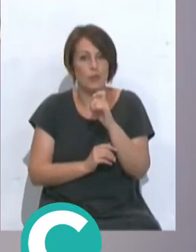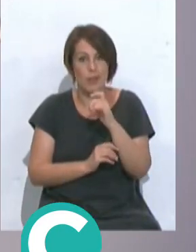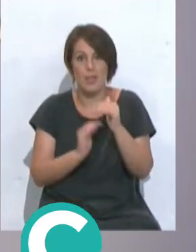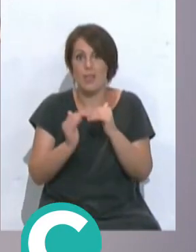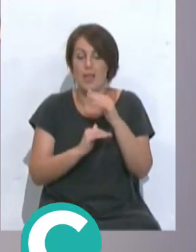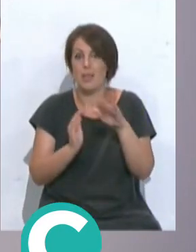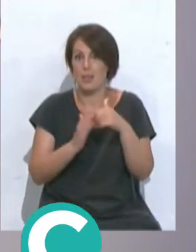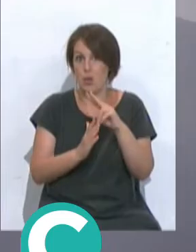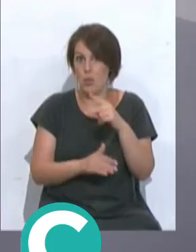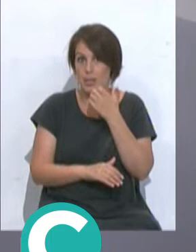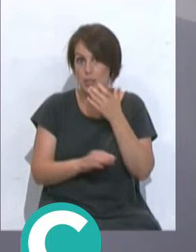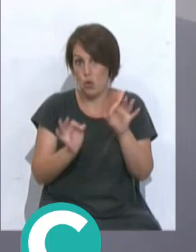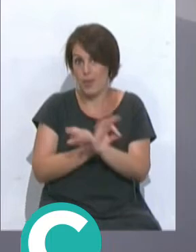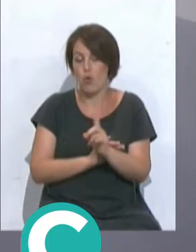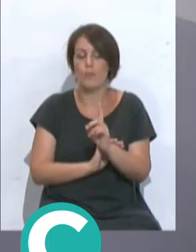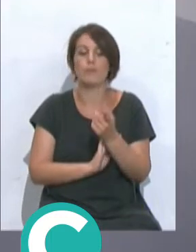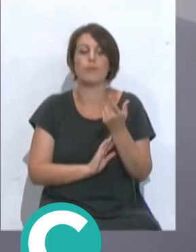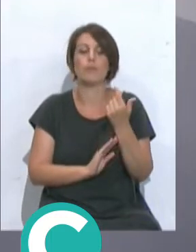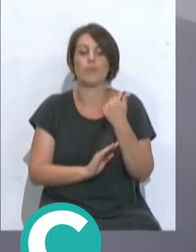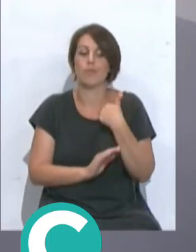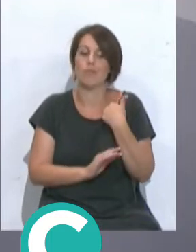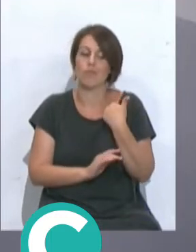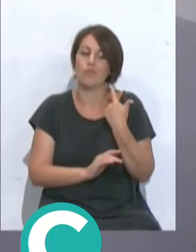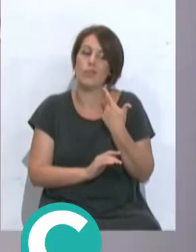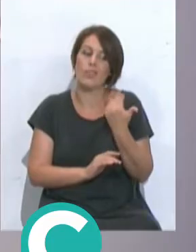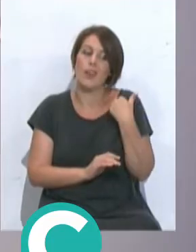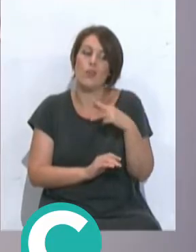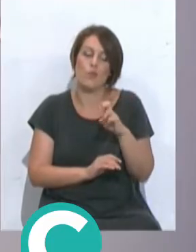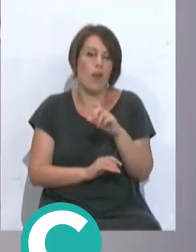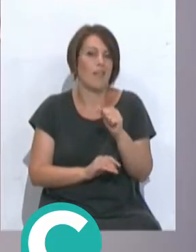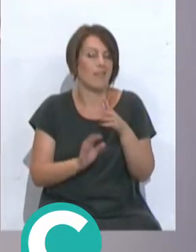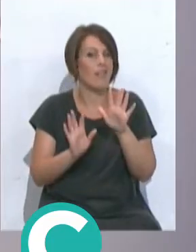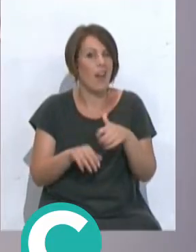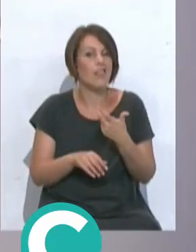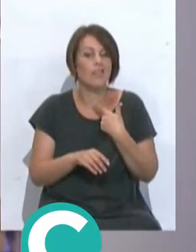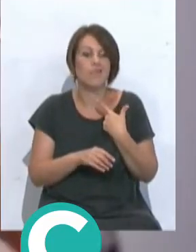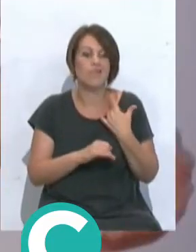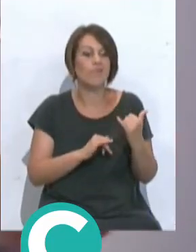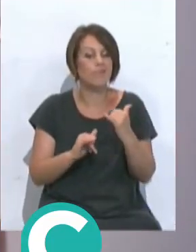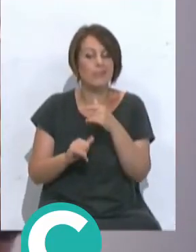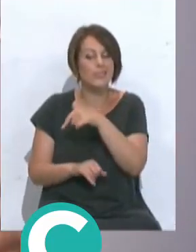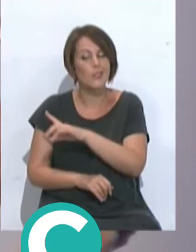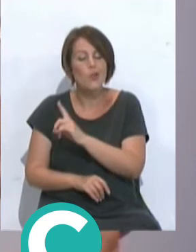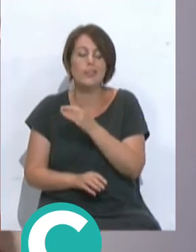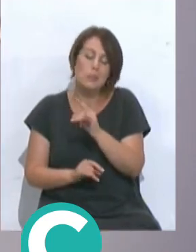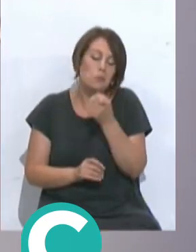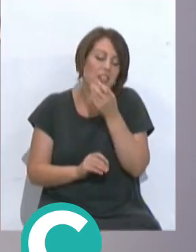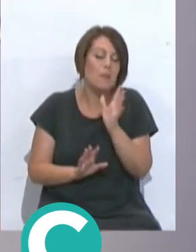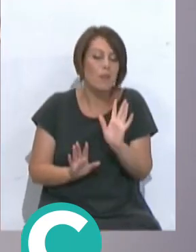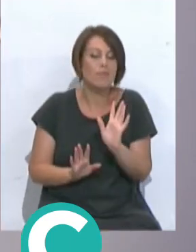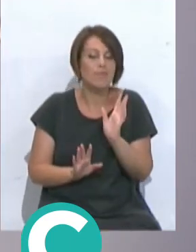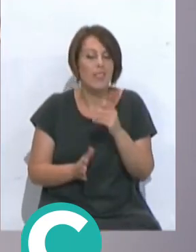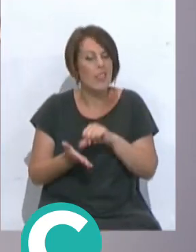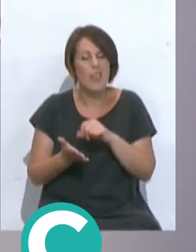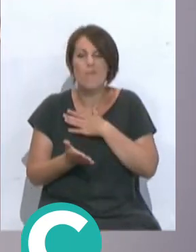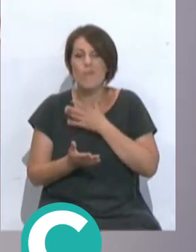asciende a segunda si no me equivoco digo yo estaría antes en la Rúa del Cádiz disfrutando por allí que en esta que sí que muy bien pero bueno que